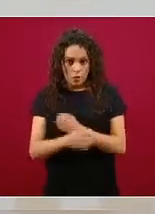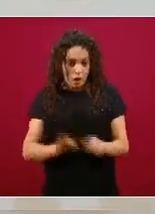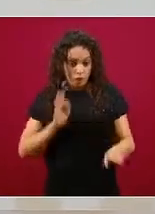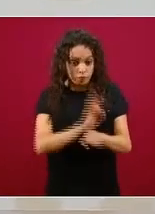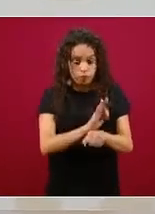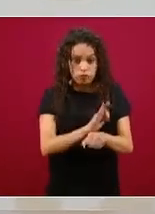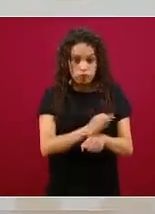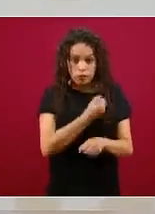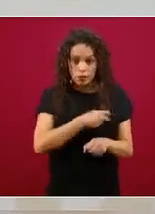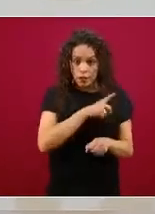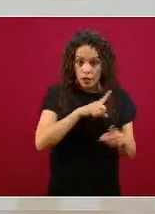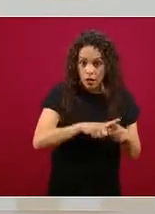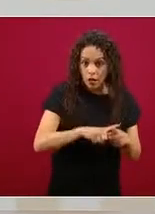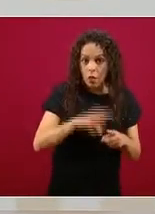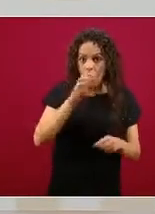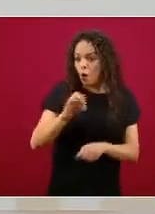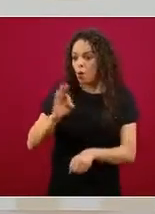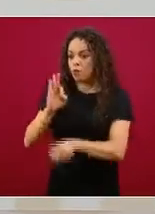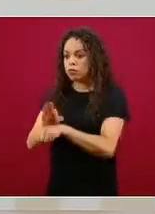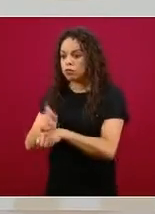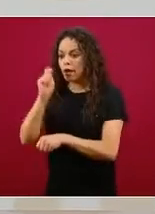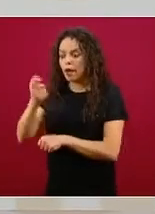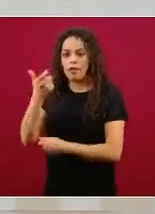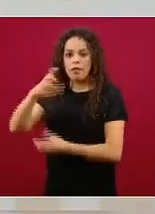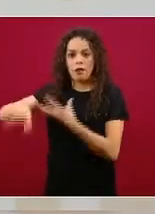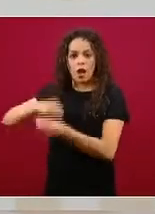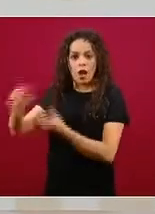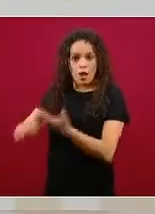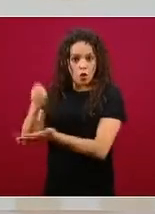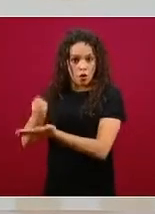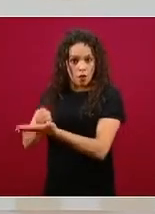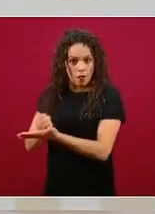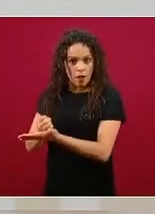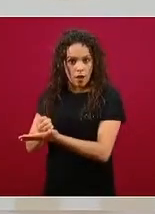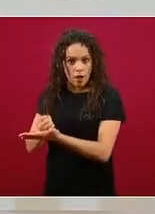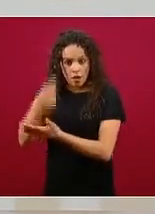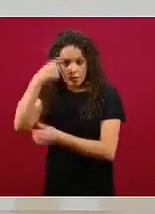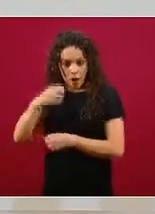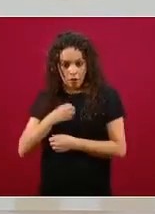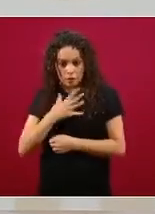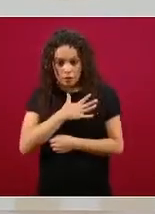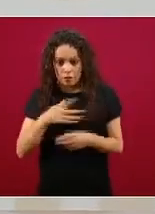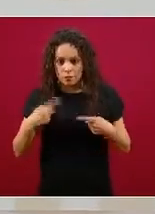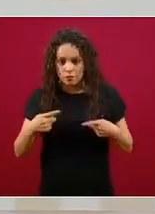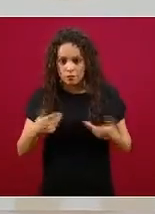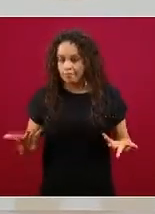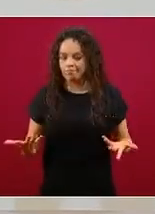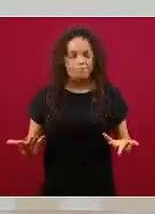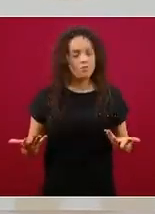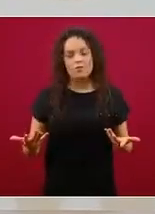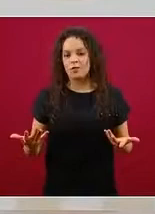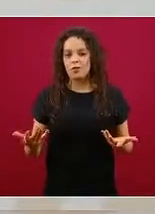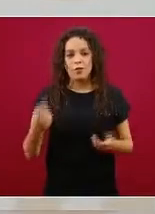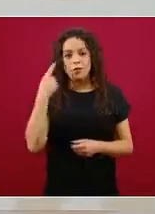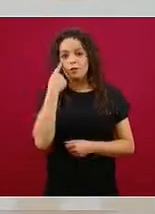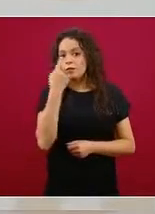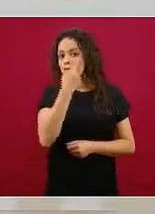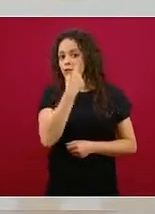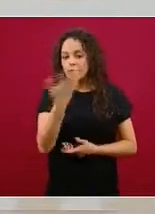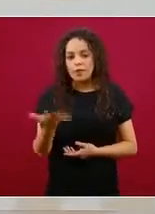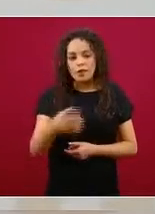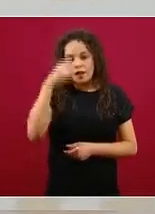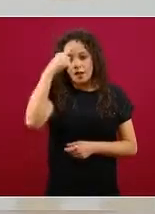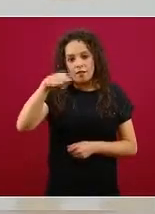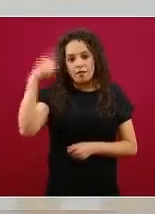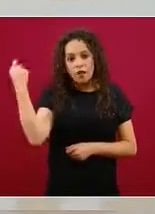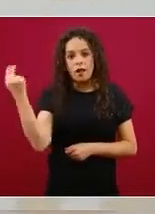la economía y el bienestar no esto es mucho más complejo que esa visión simple tenemos que ir encontrando los